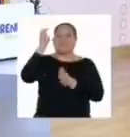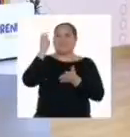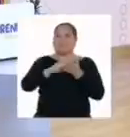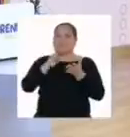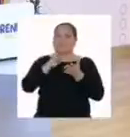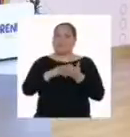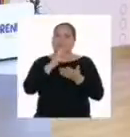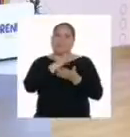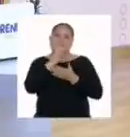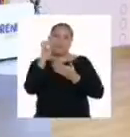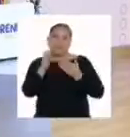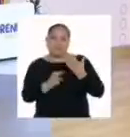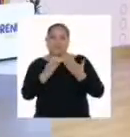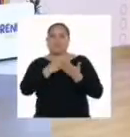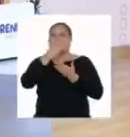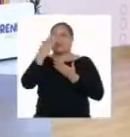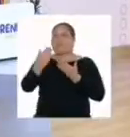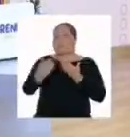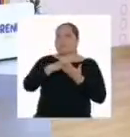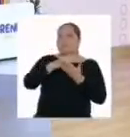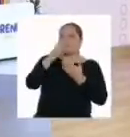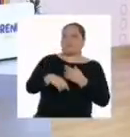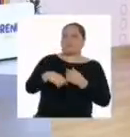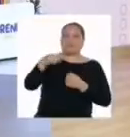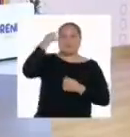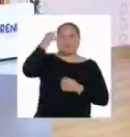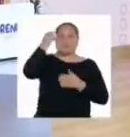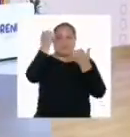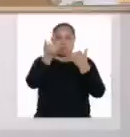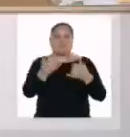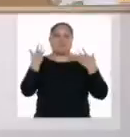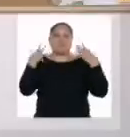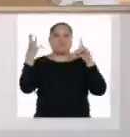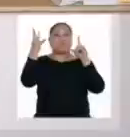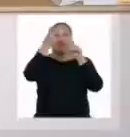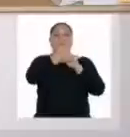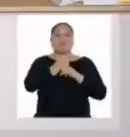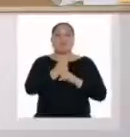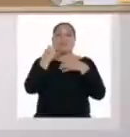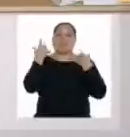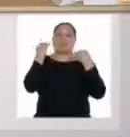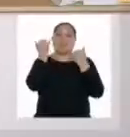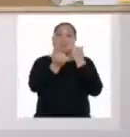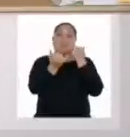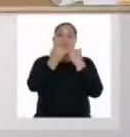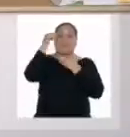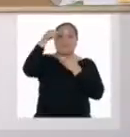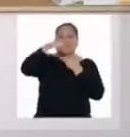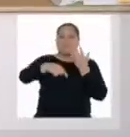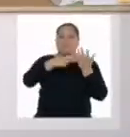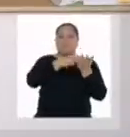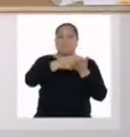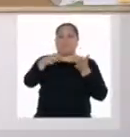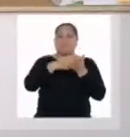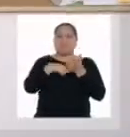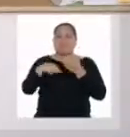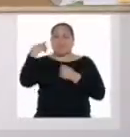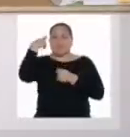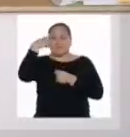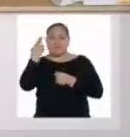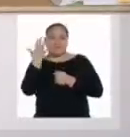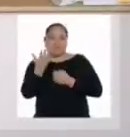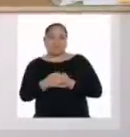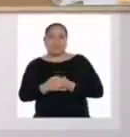más programa a programa. Y creo que con el de hoy lo hemos logrado. Y ya para cerrar con esta semana de reflexión de